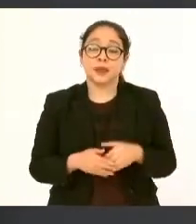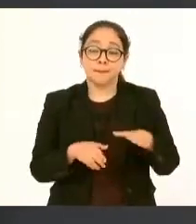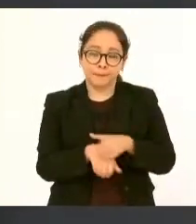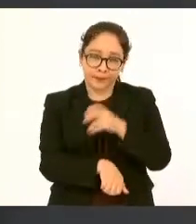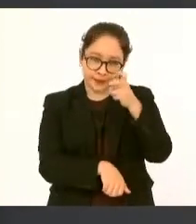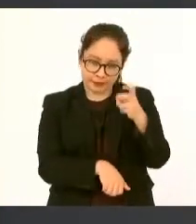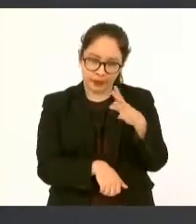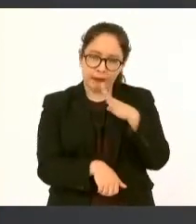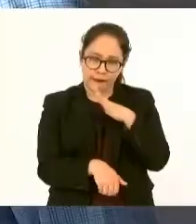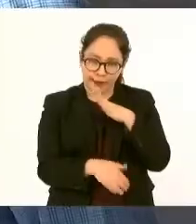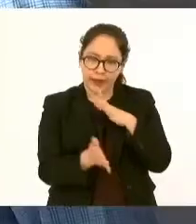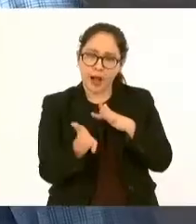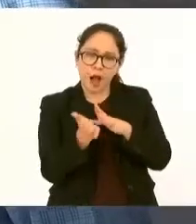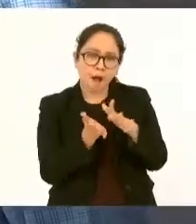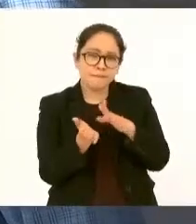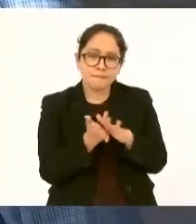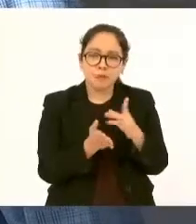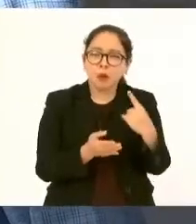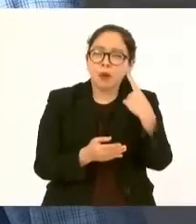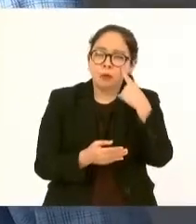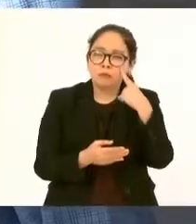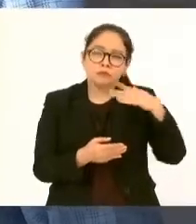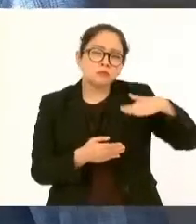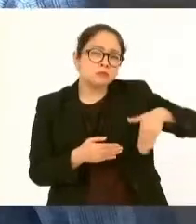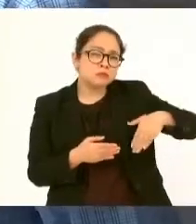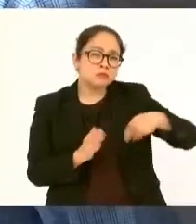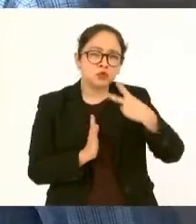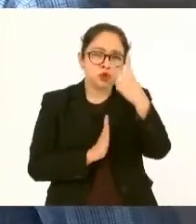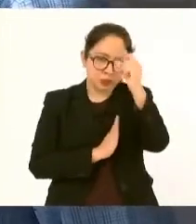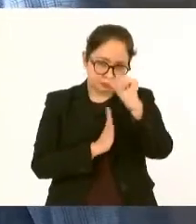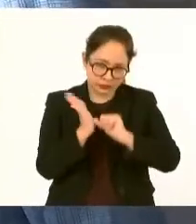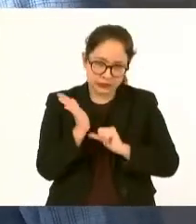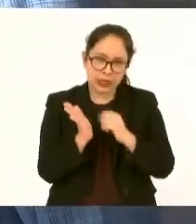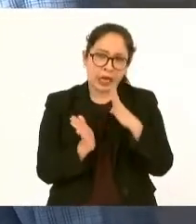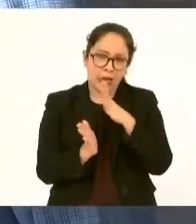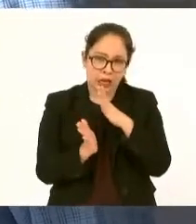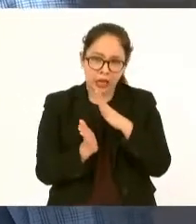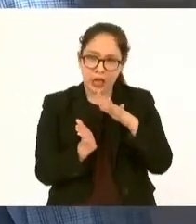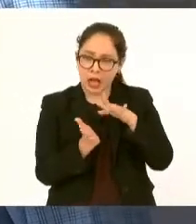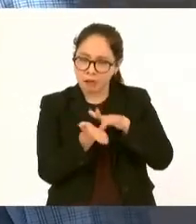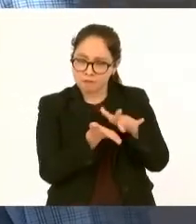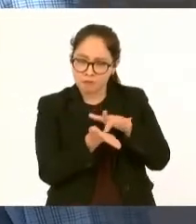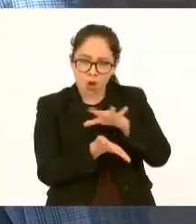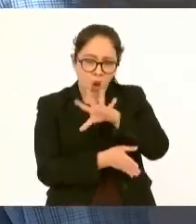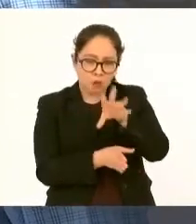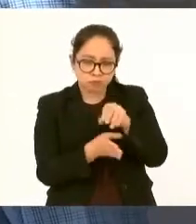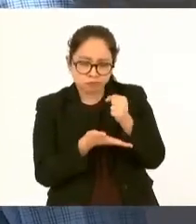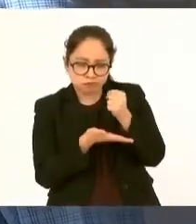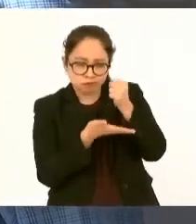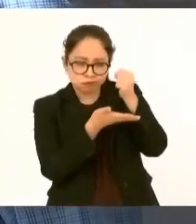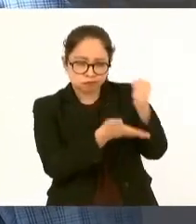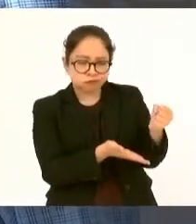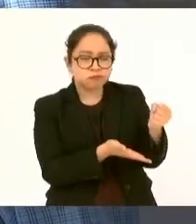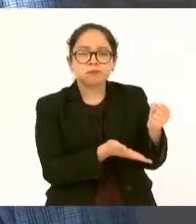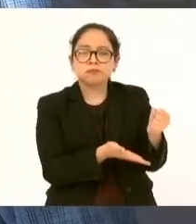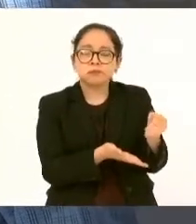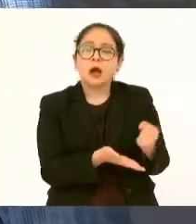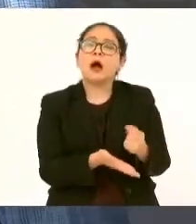se acaban de entregar hace dos meses se terminó de entregar